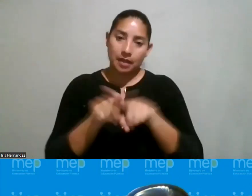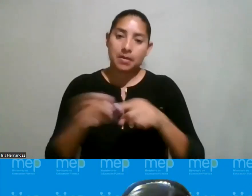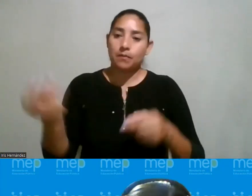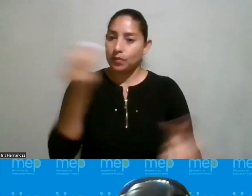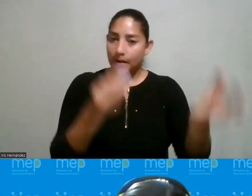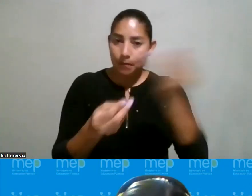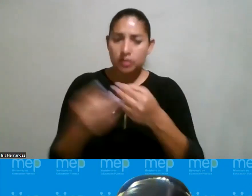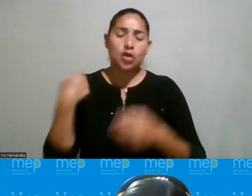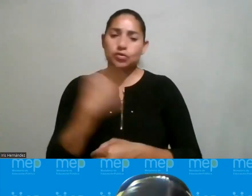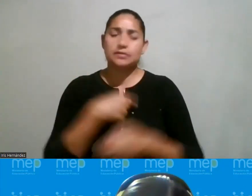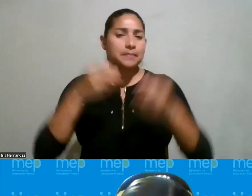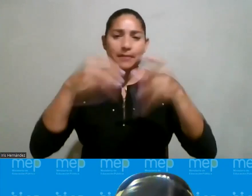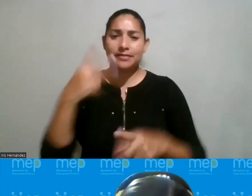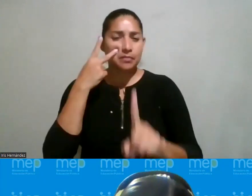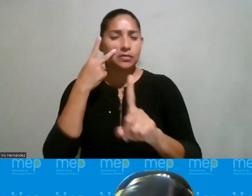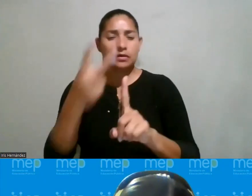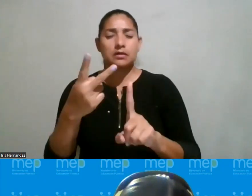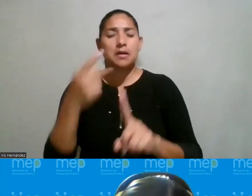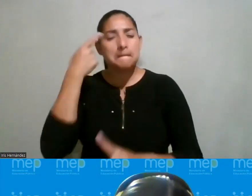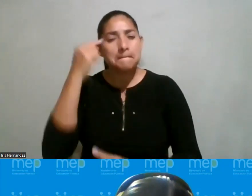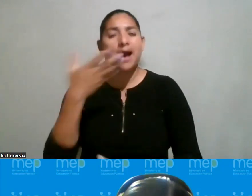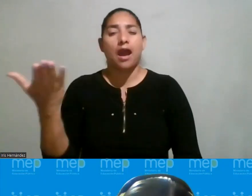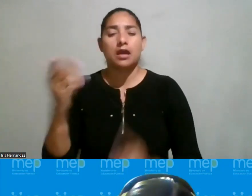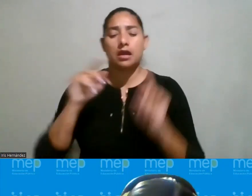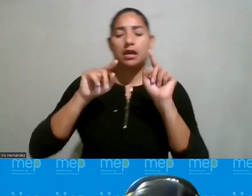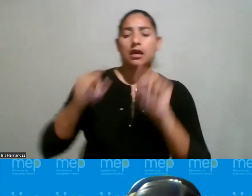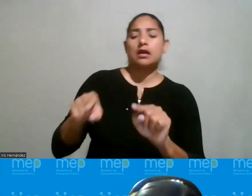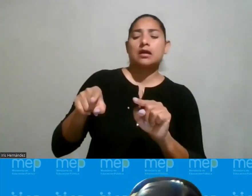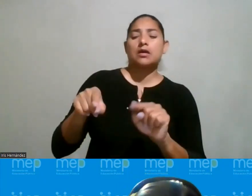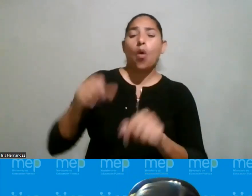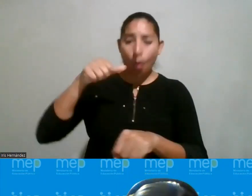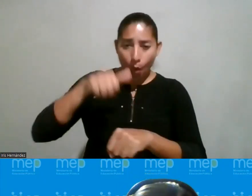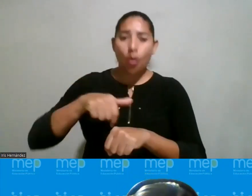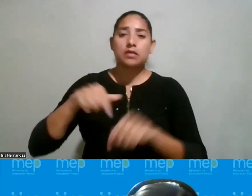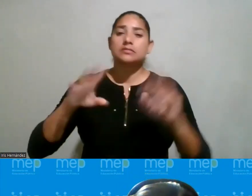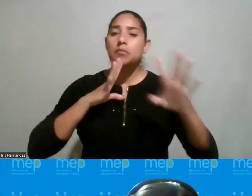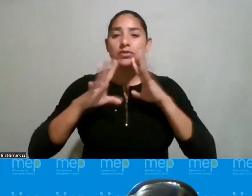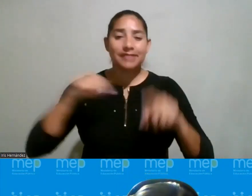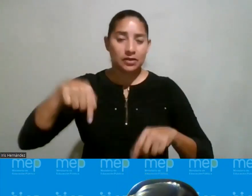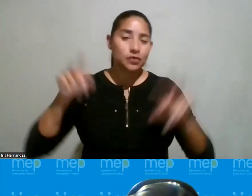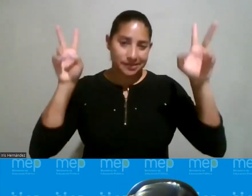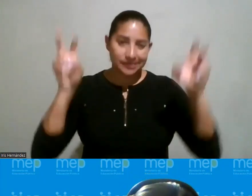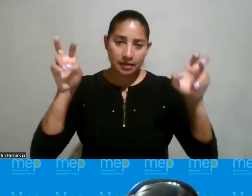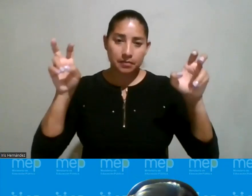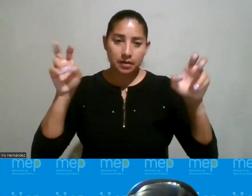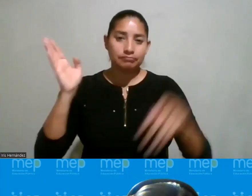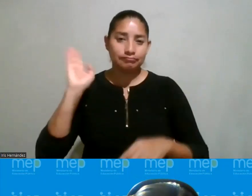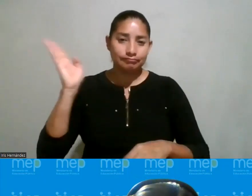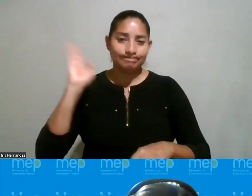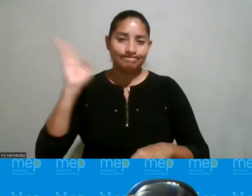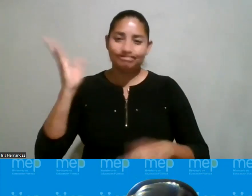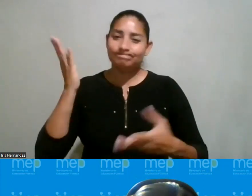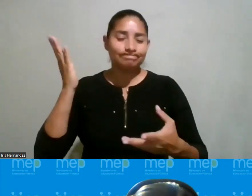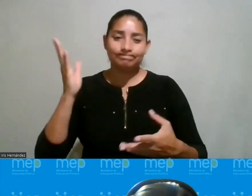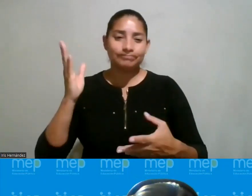eso no tenemos que perderlo de perspectiva para qué estamos en eso por qué estamos hoy tocando este tema verdad no es simplemente como